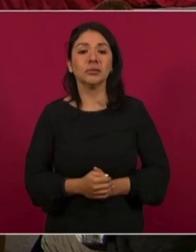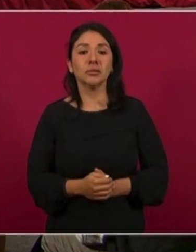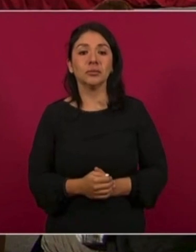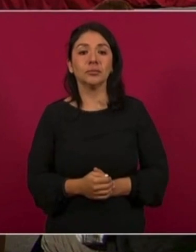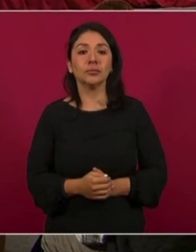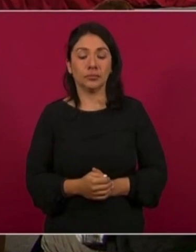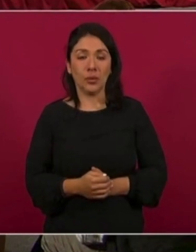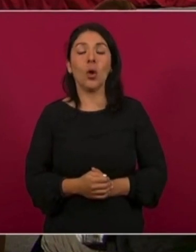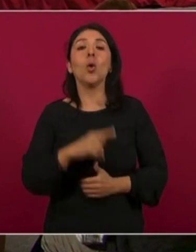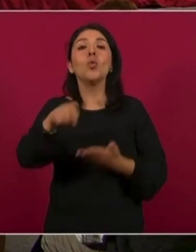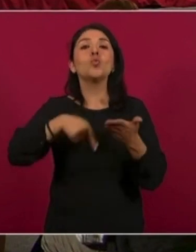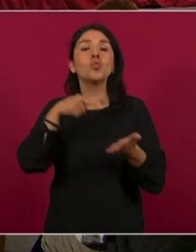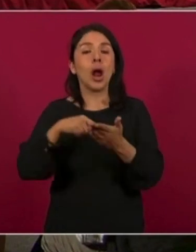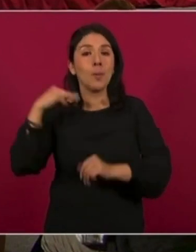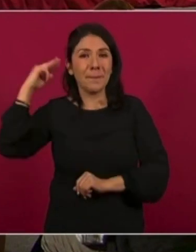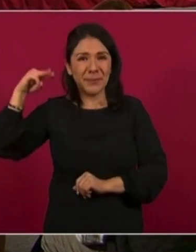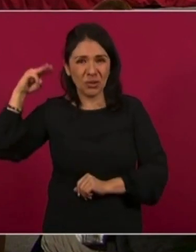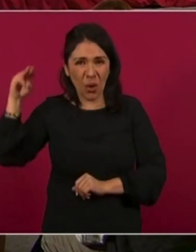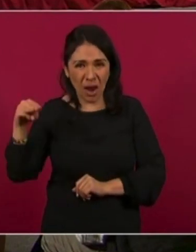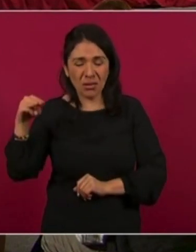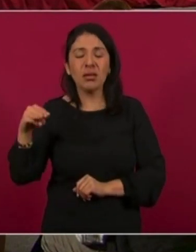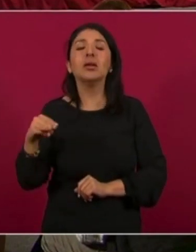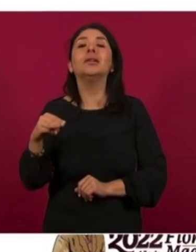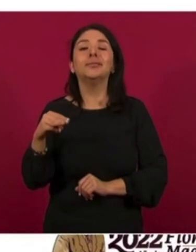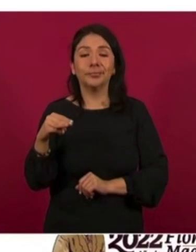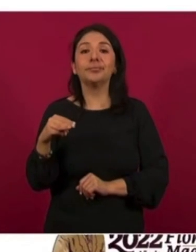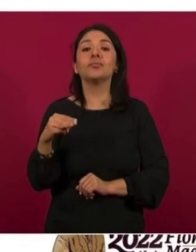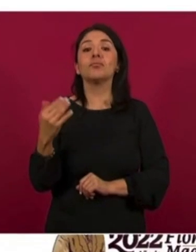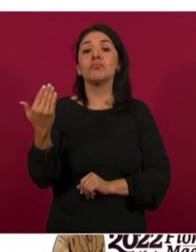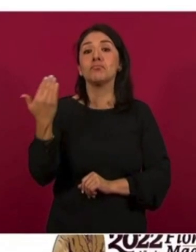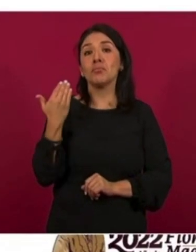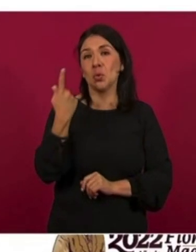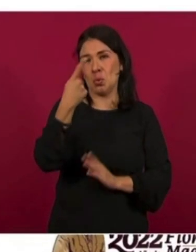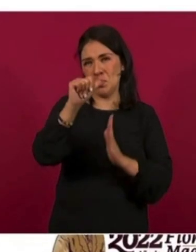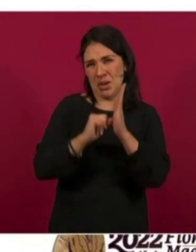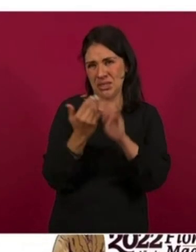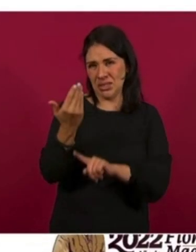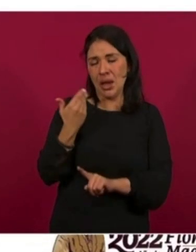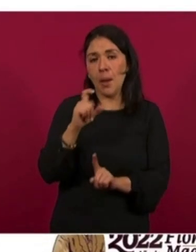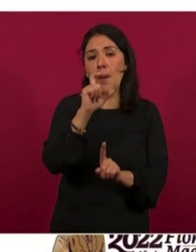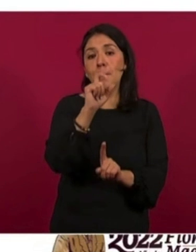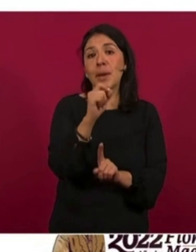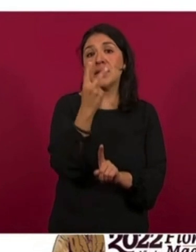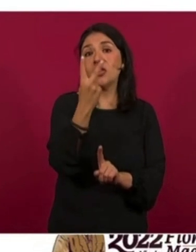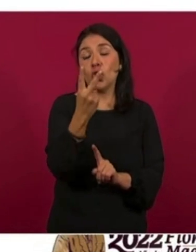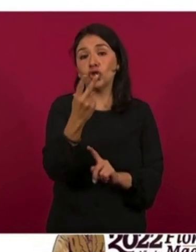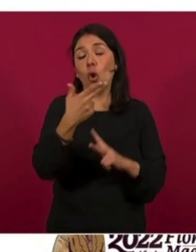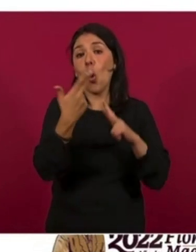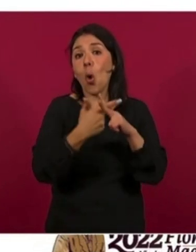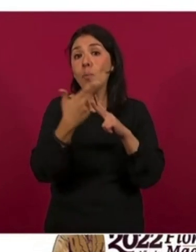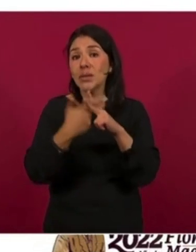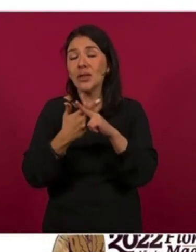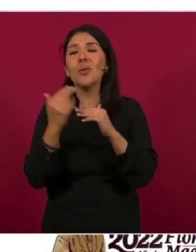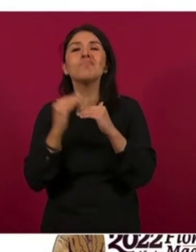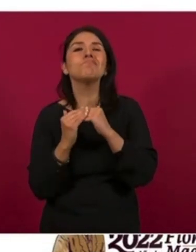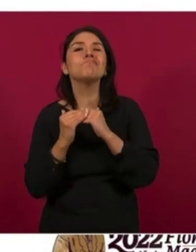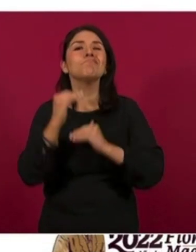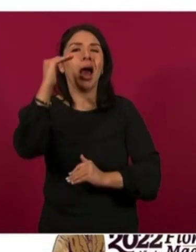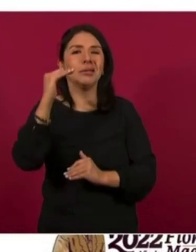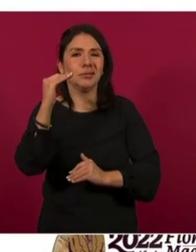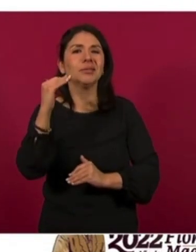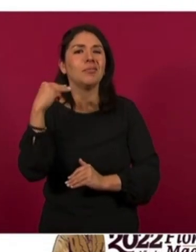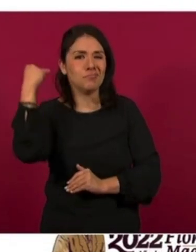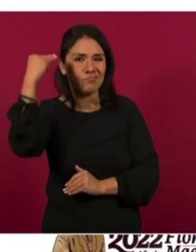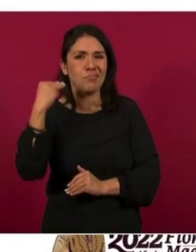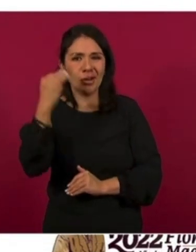de Michoacán aumentaron en el último mes 22 homicidios más en el